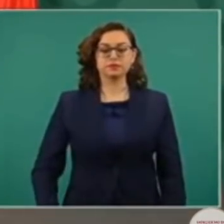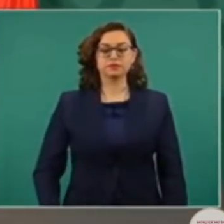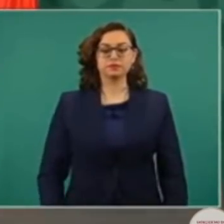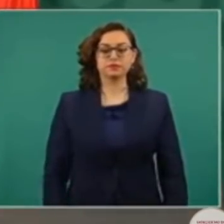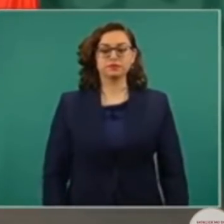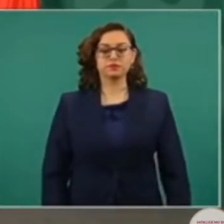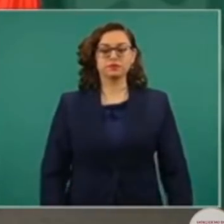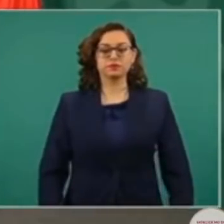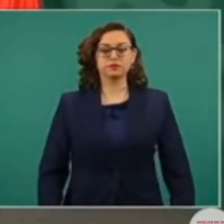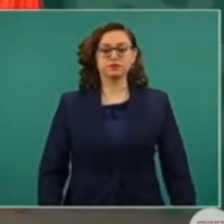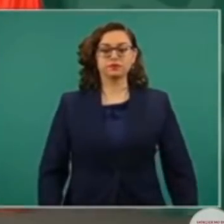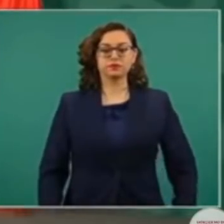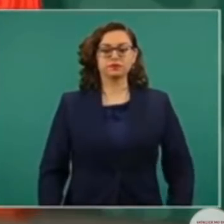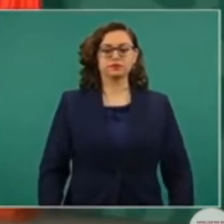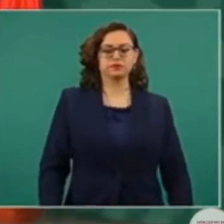Estamos